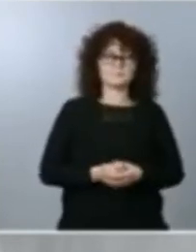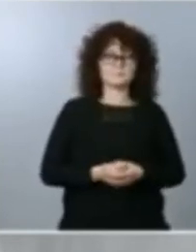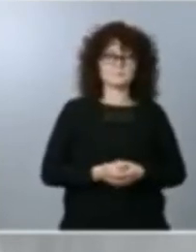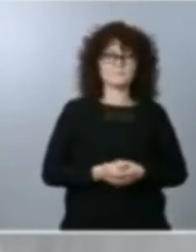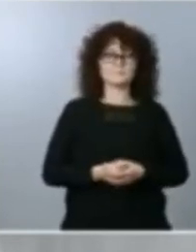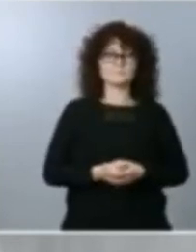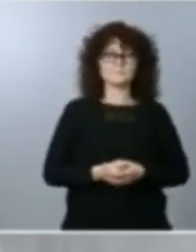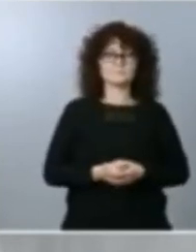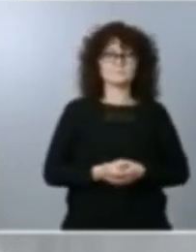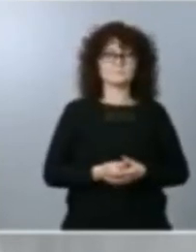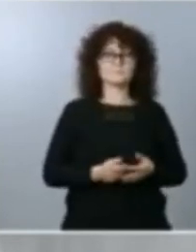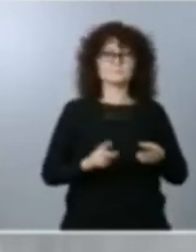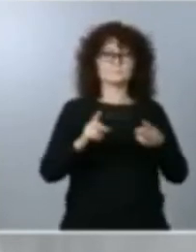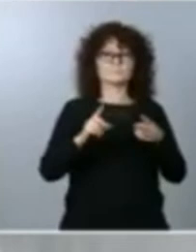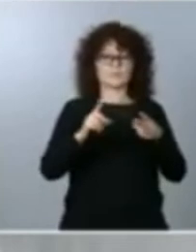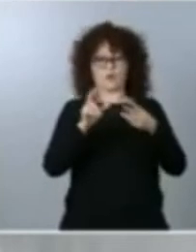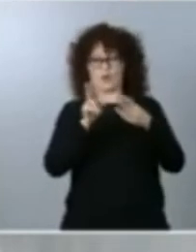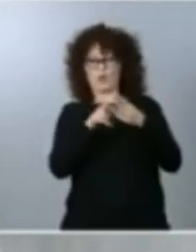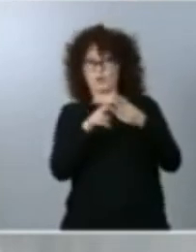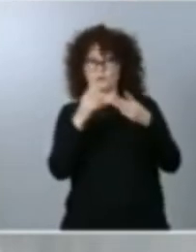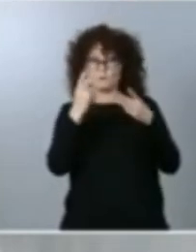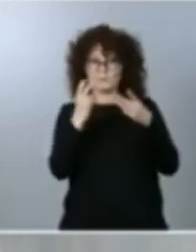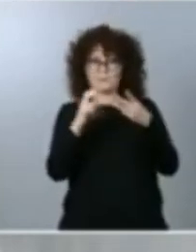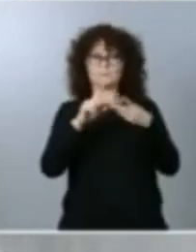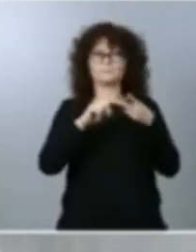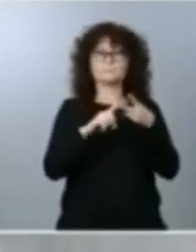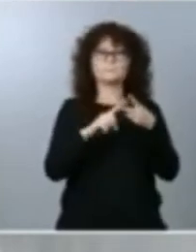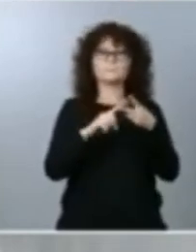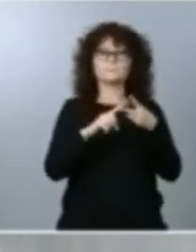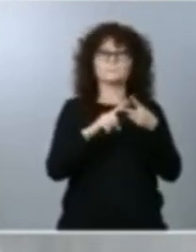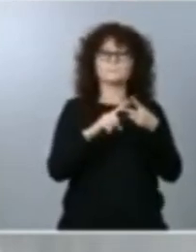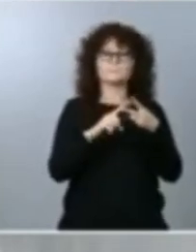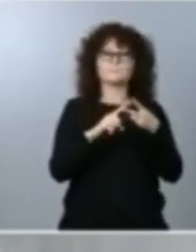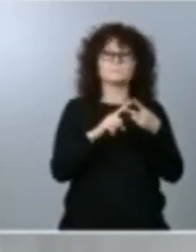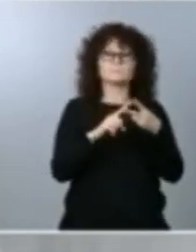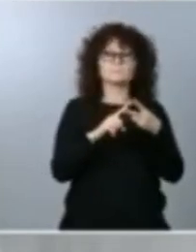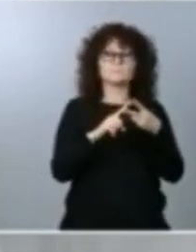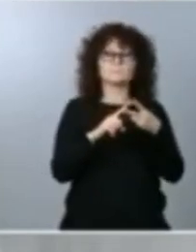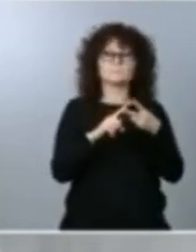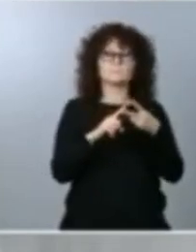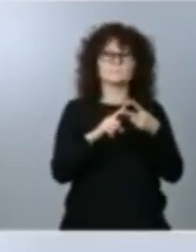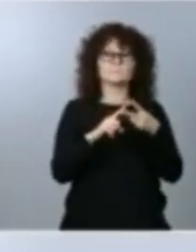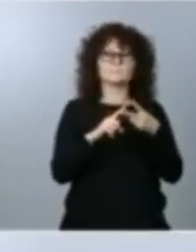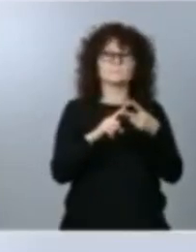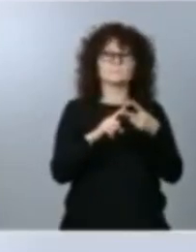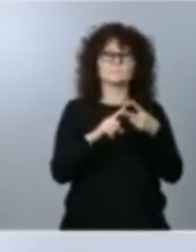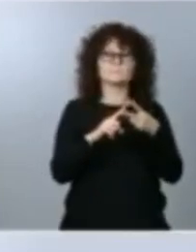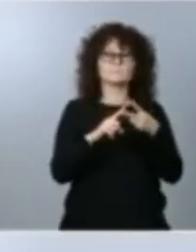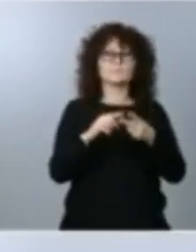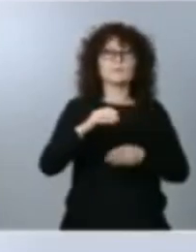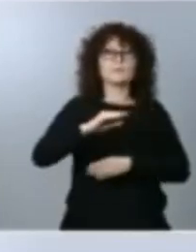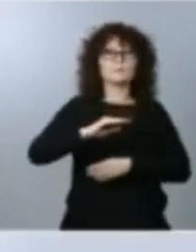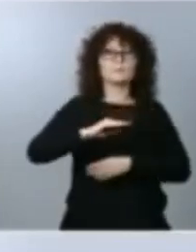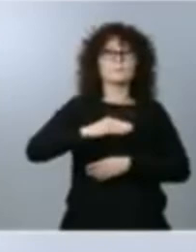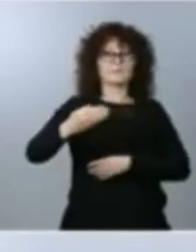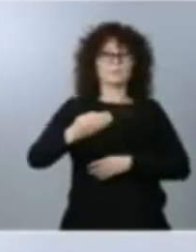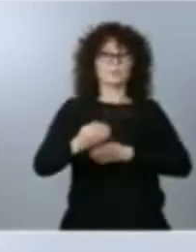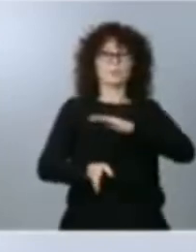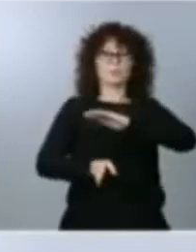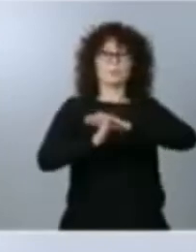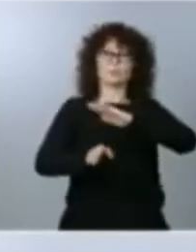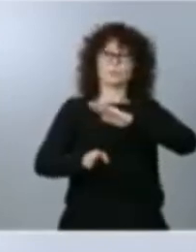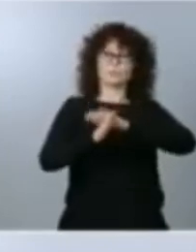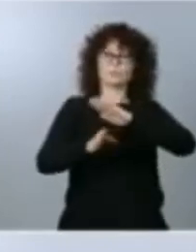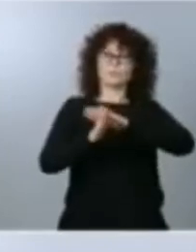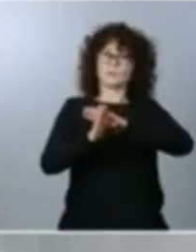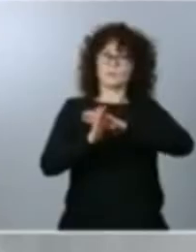Formulo las otras dos Presidente la segunda sería qué reproche le merece que Bildu siga amparando y jaleando los homenajes